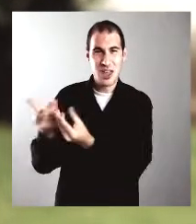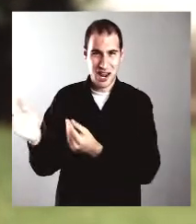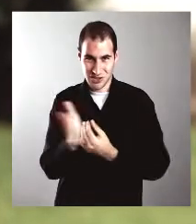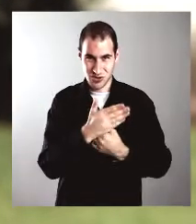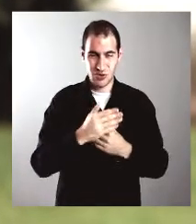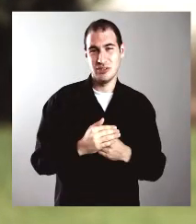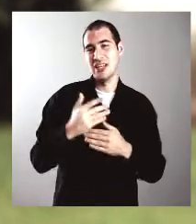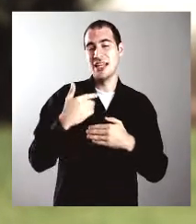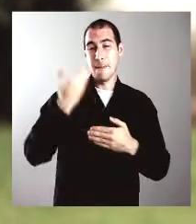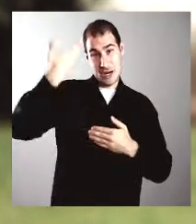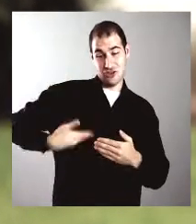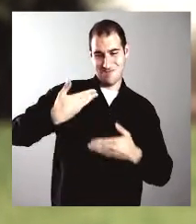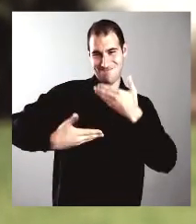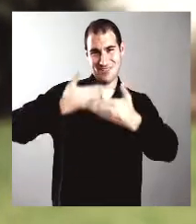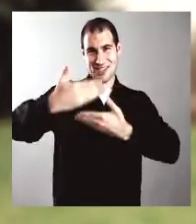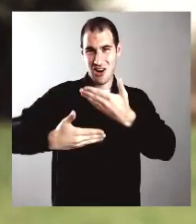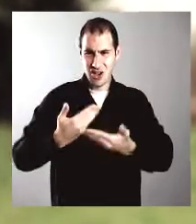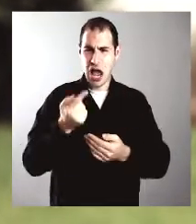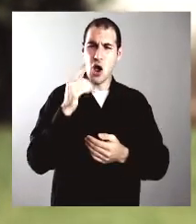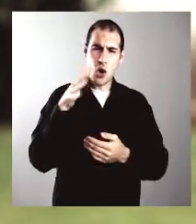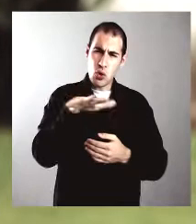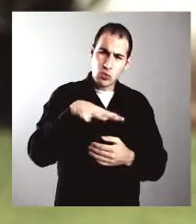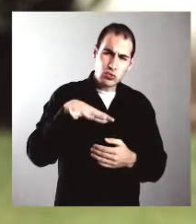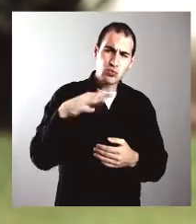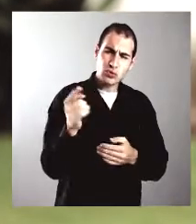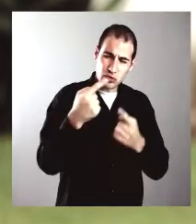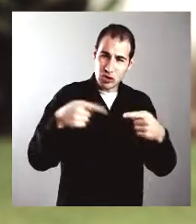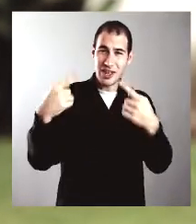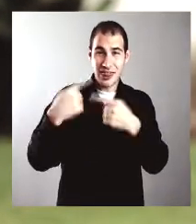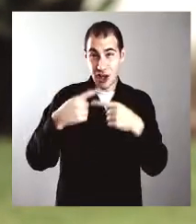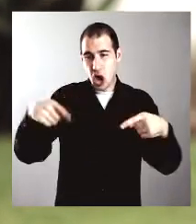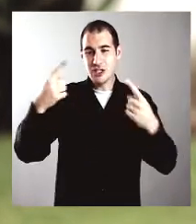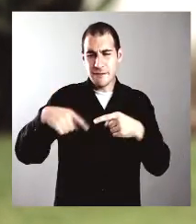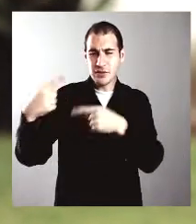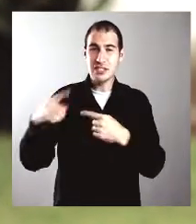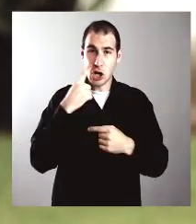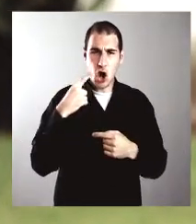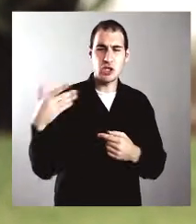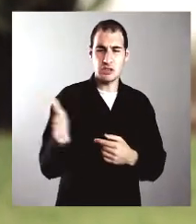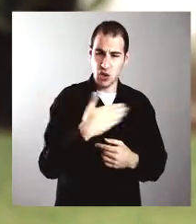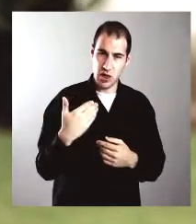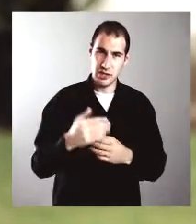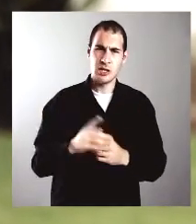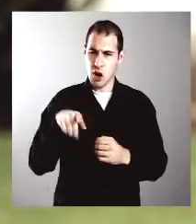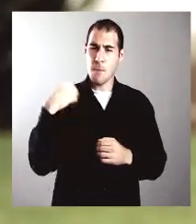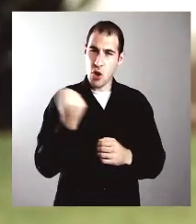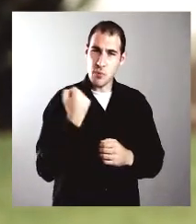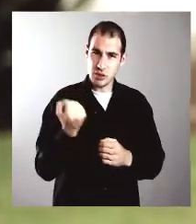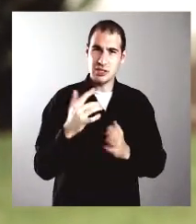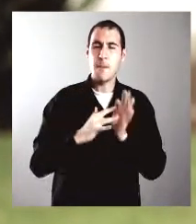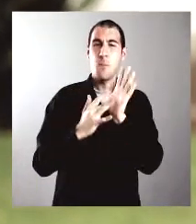comunidad, desarrollarme personalmente, conocer muchas situaciones que de otra manera no hubiera conocido. Pero algo muy